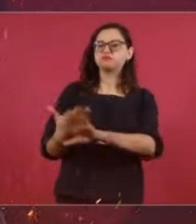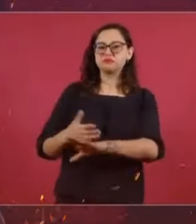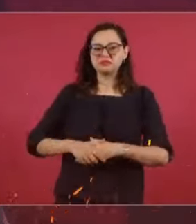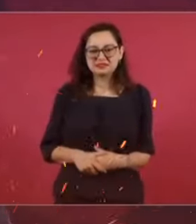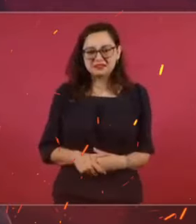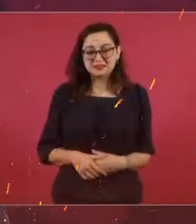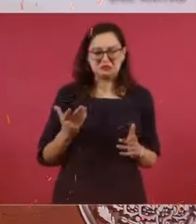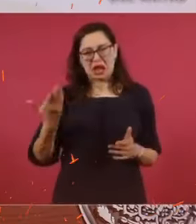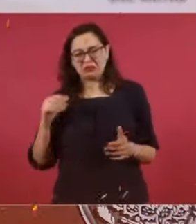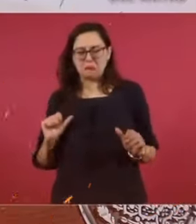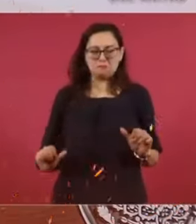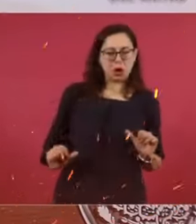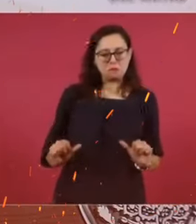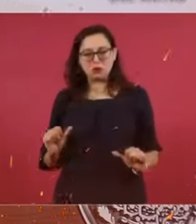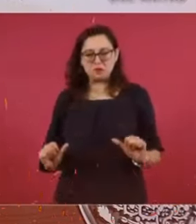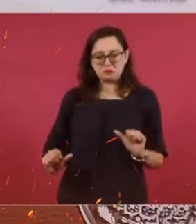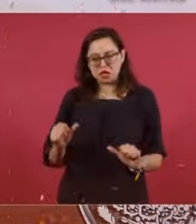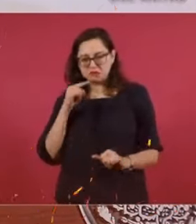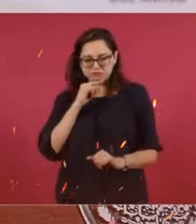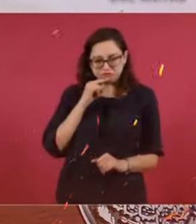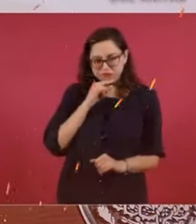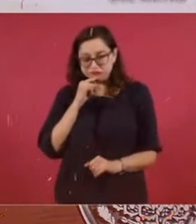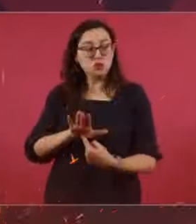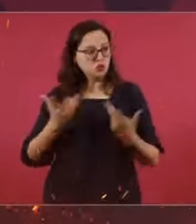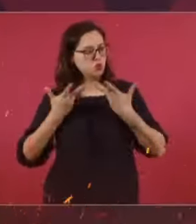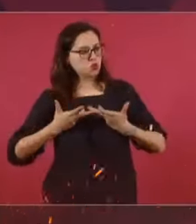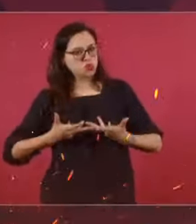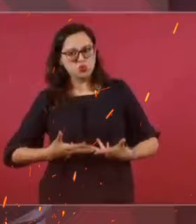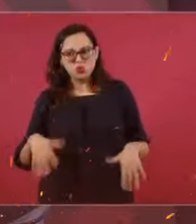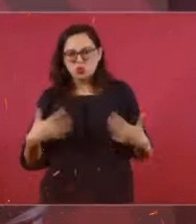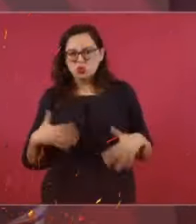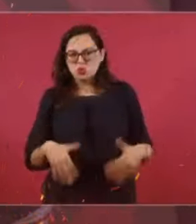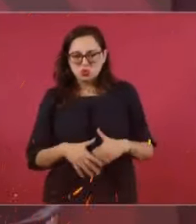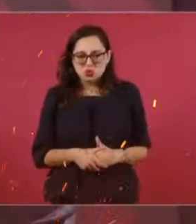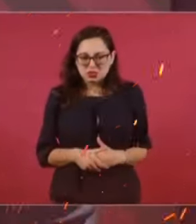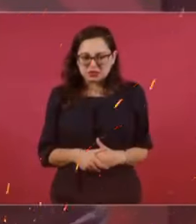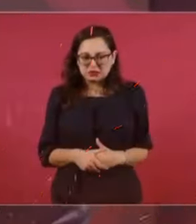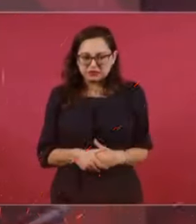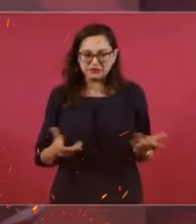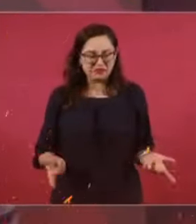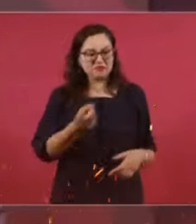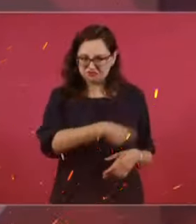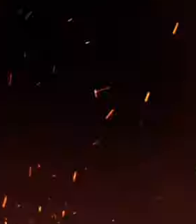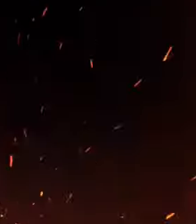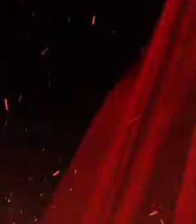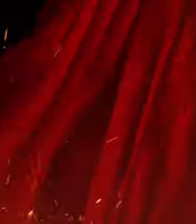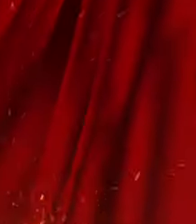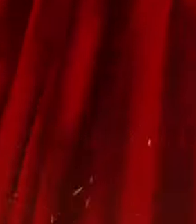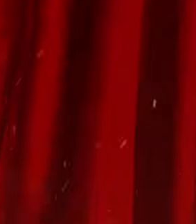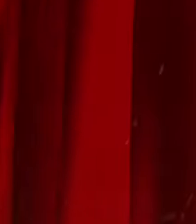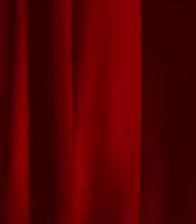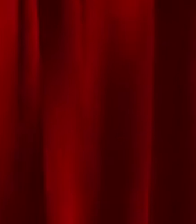Ese es el fondo de todo. Y ahora están completamente descarados, están queriendo que se viole la Constitución.